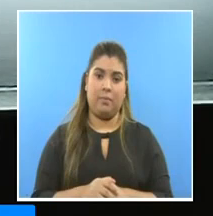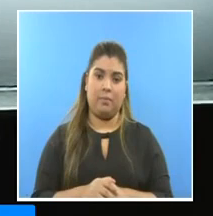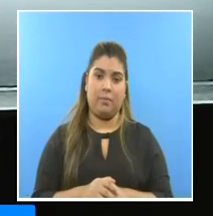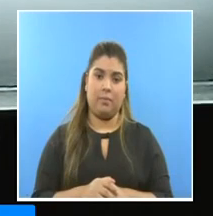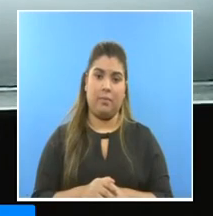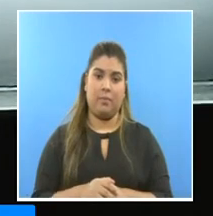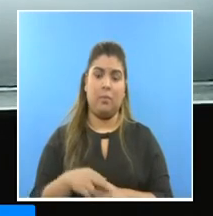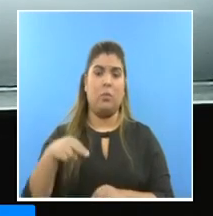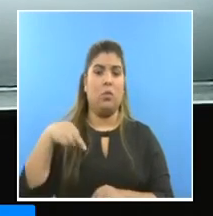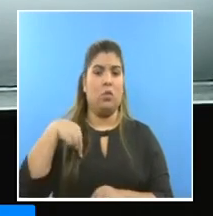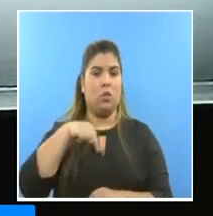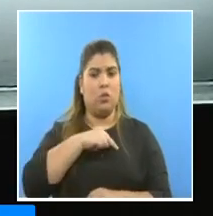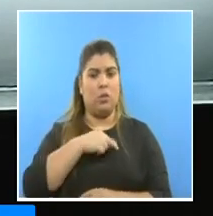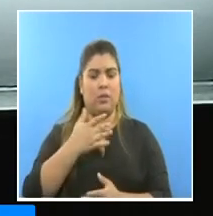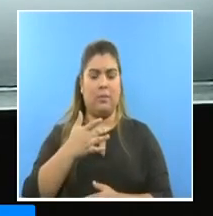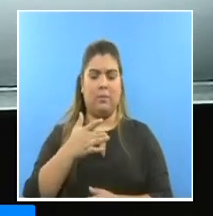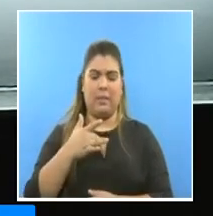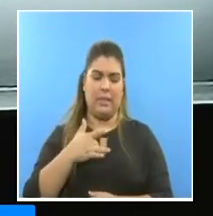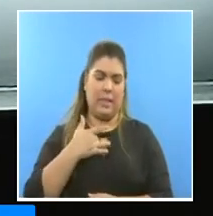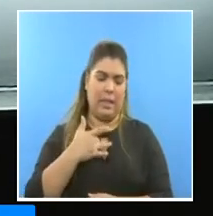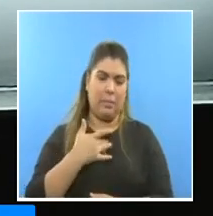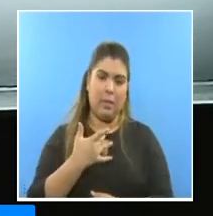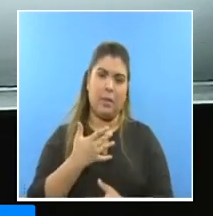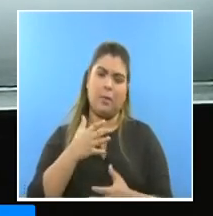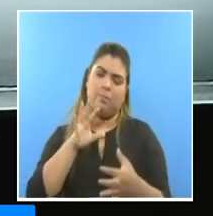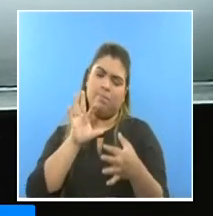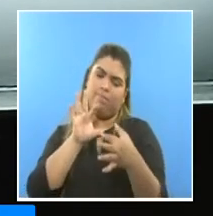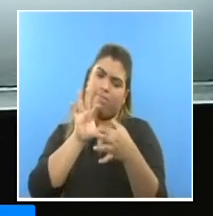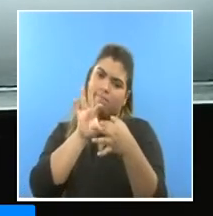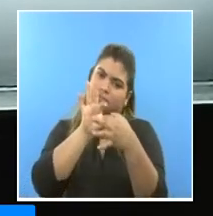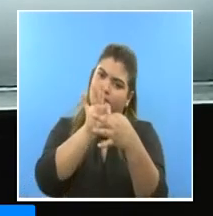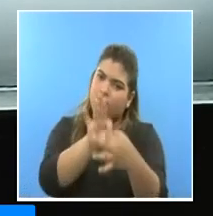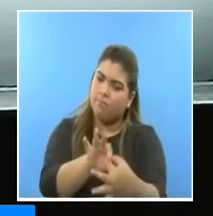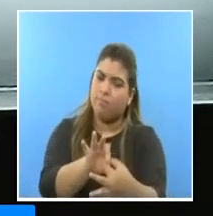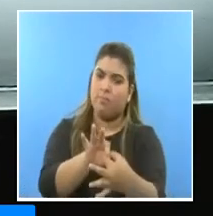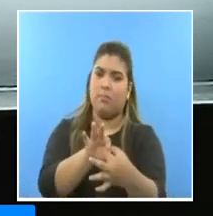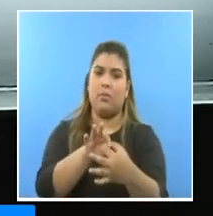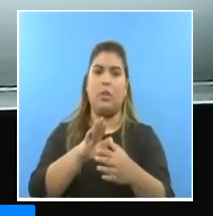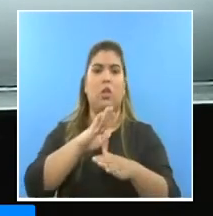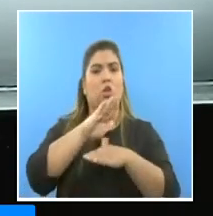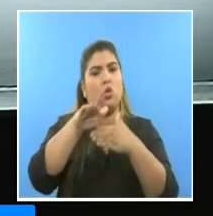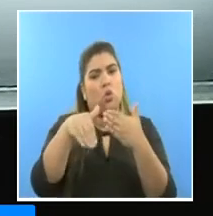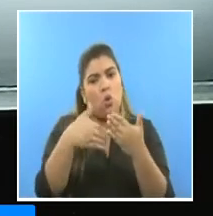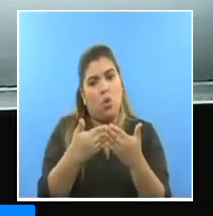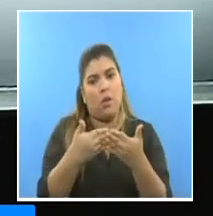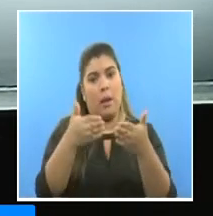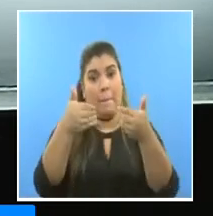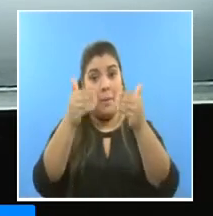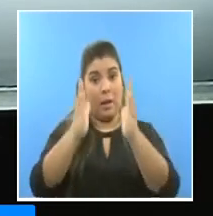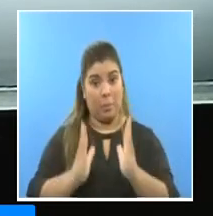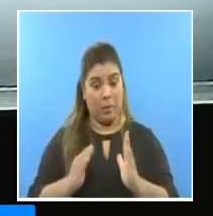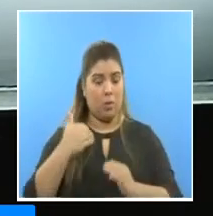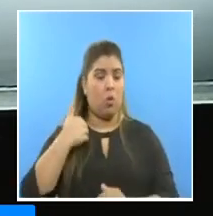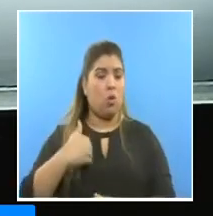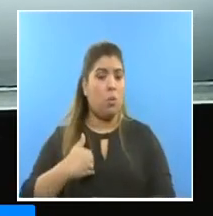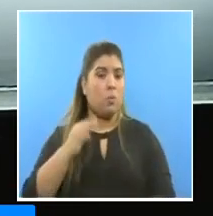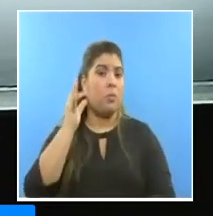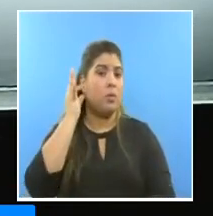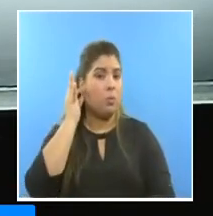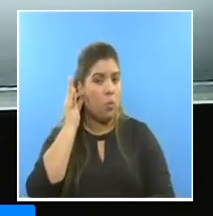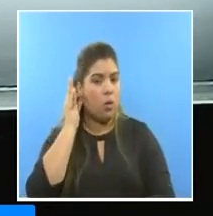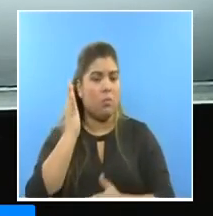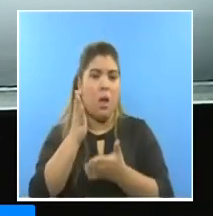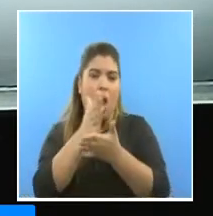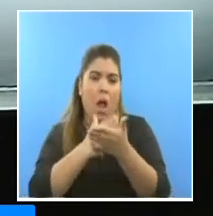nuestros sentimientos de solidaridad con todas aquellas con todas aquellas panameñas y panameños